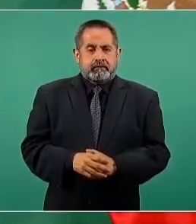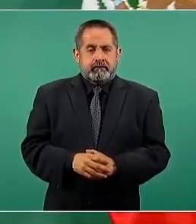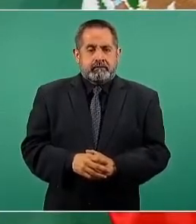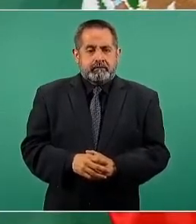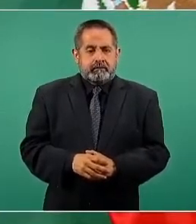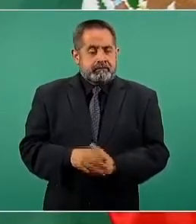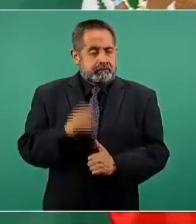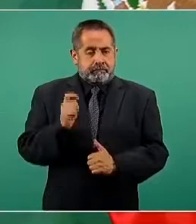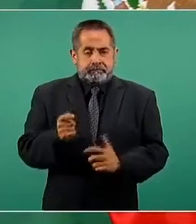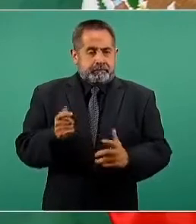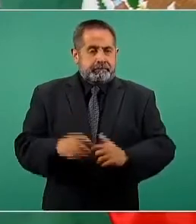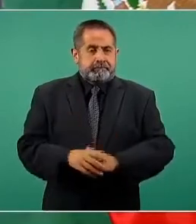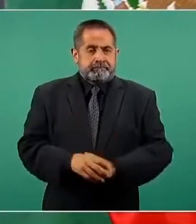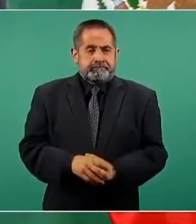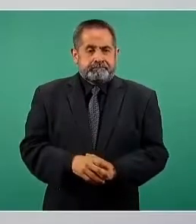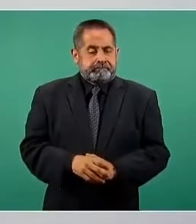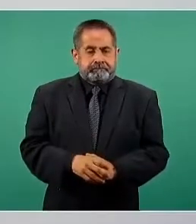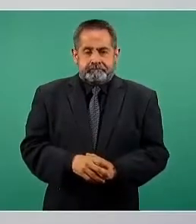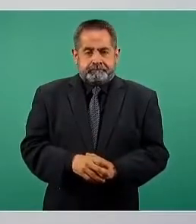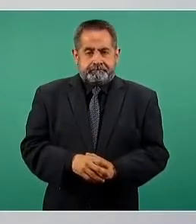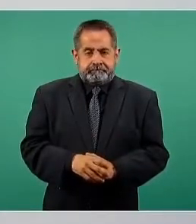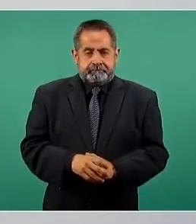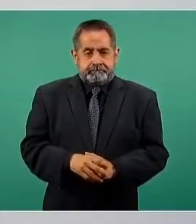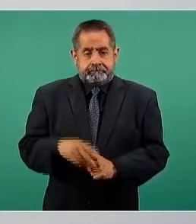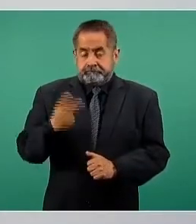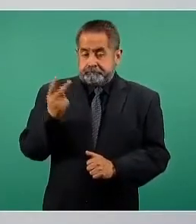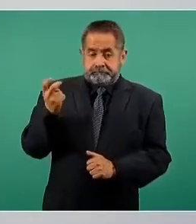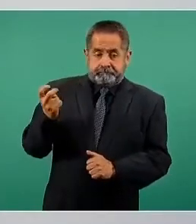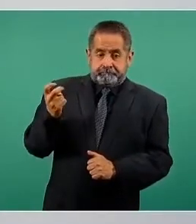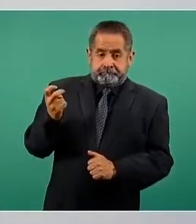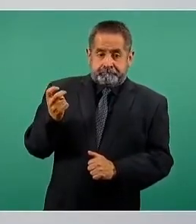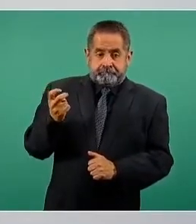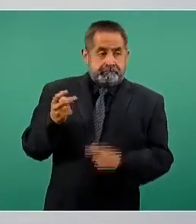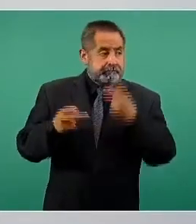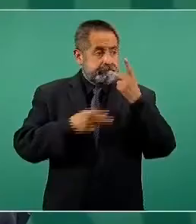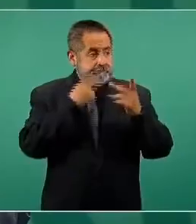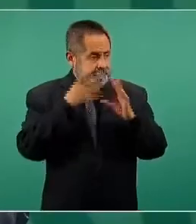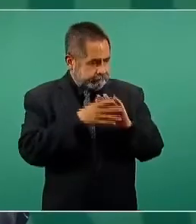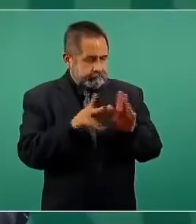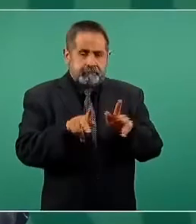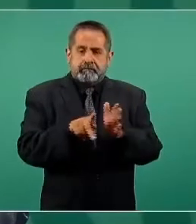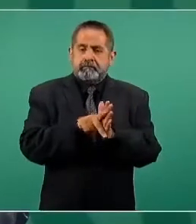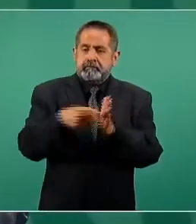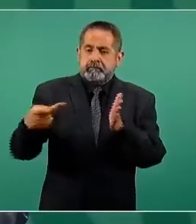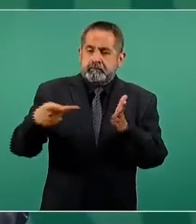Nada más que de esto no habla la reforma.